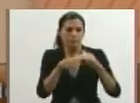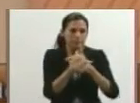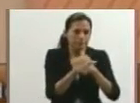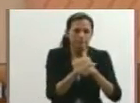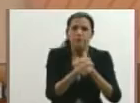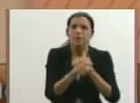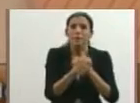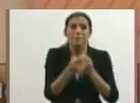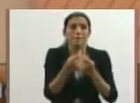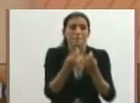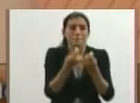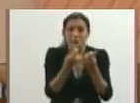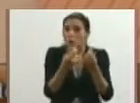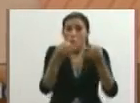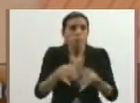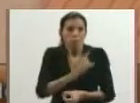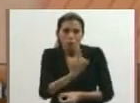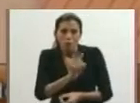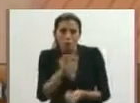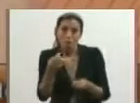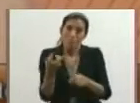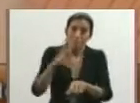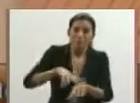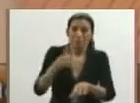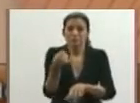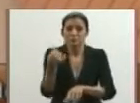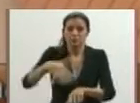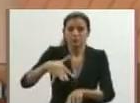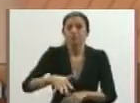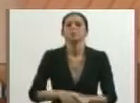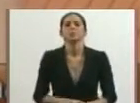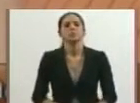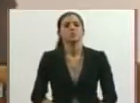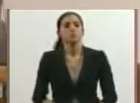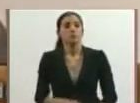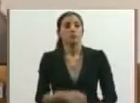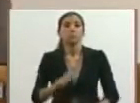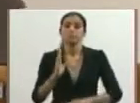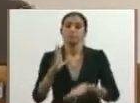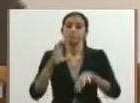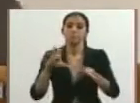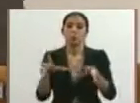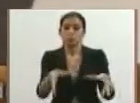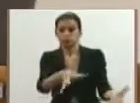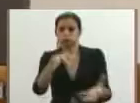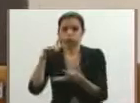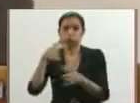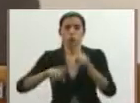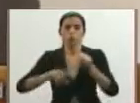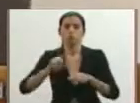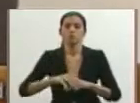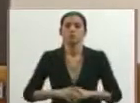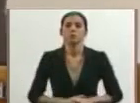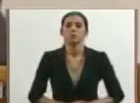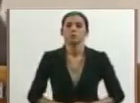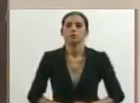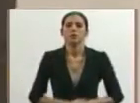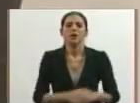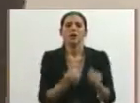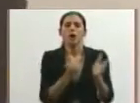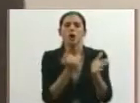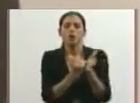no les entregará más materia prima. ¿Qué es el código de compra, señor Juan? Bueno, es uno de los requisitos que tienen ellos para